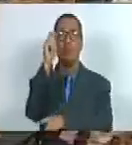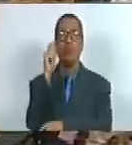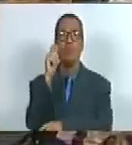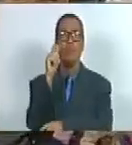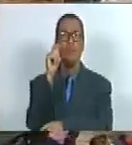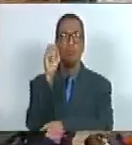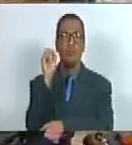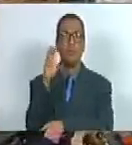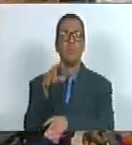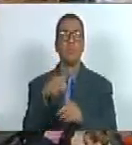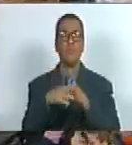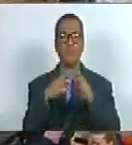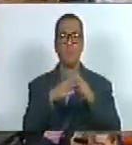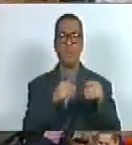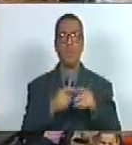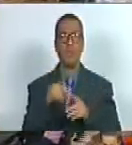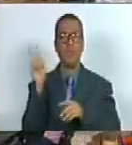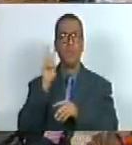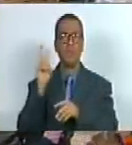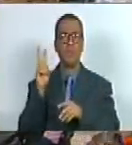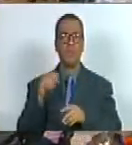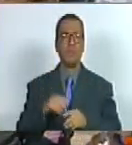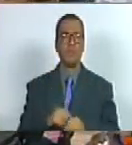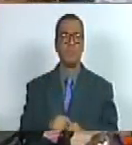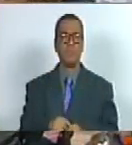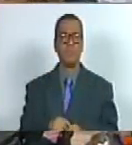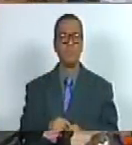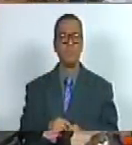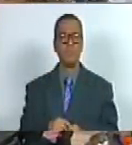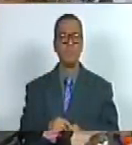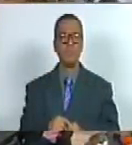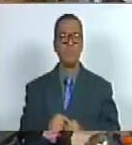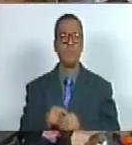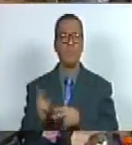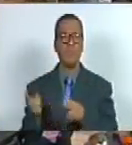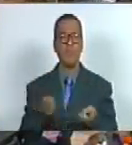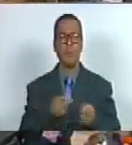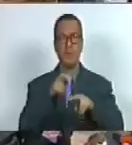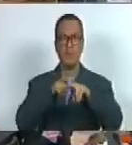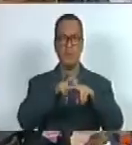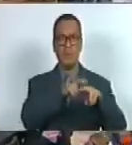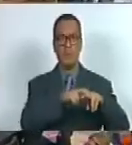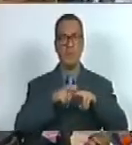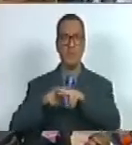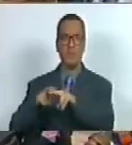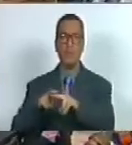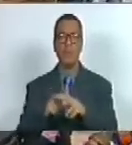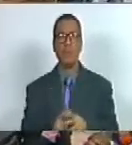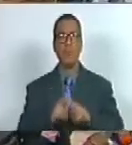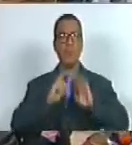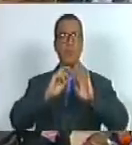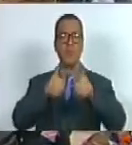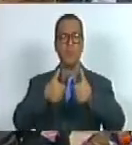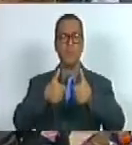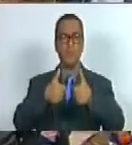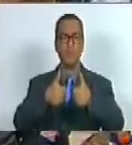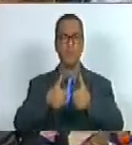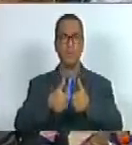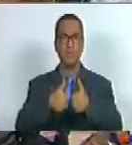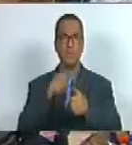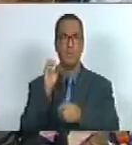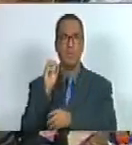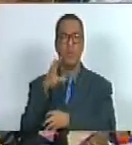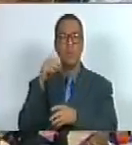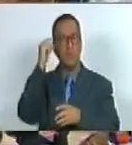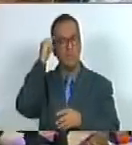queridas diputadas y diputadas de Venezuela sírvanse a ocupar sus curules para dar inicio a la sesión